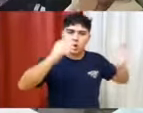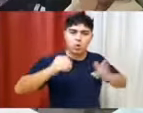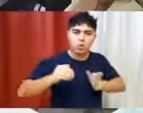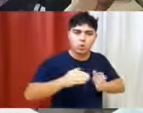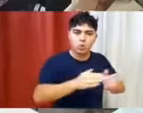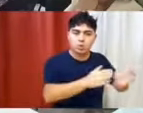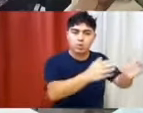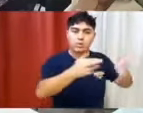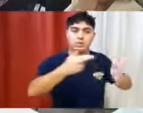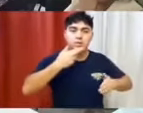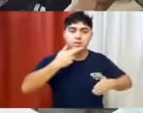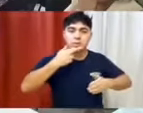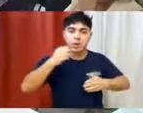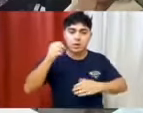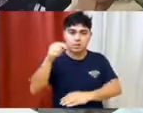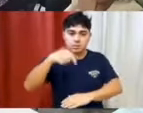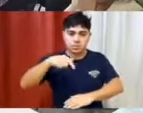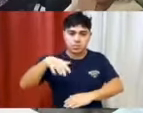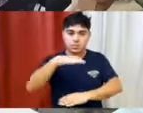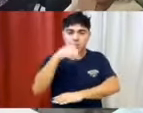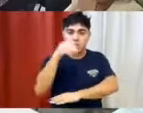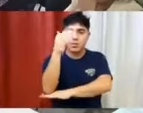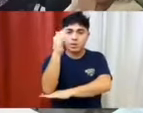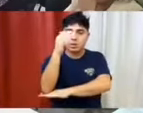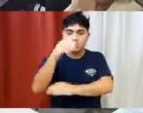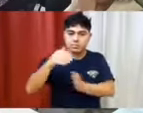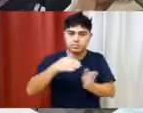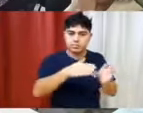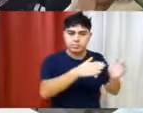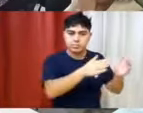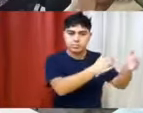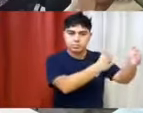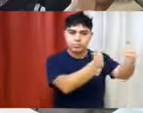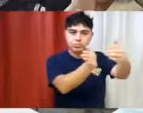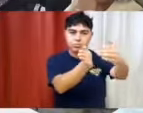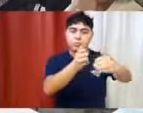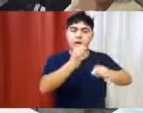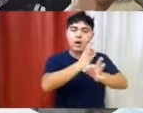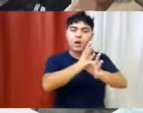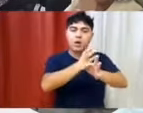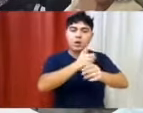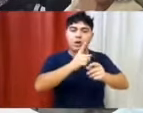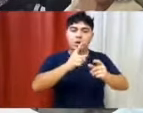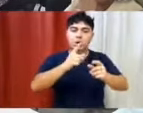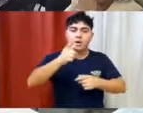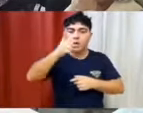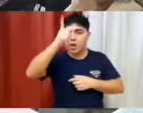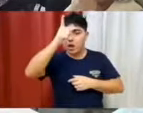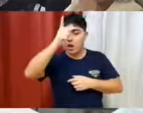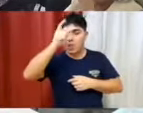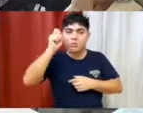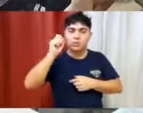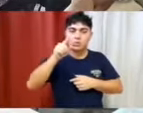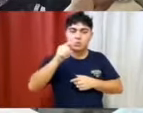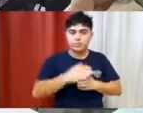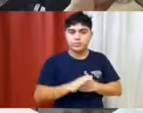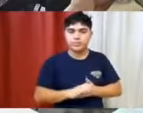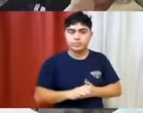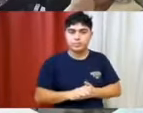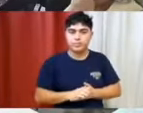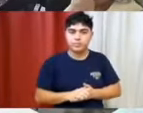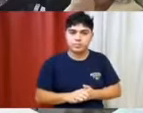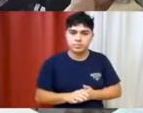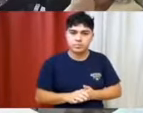Nº 17 desde la Plaza de las Banderas hasta la curva de ingreso al Centro de Formación y Capacitación Policial de la Ciudad de Plaza